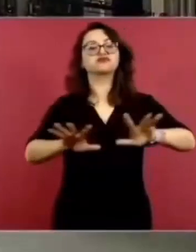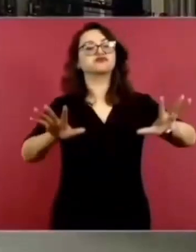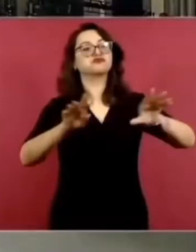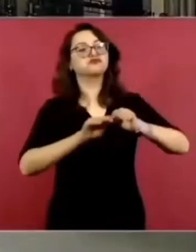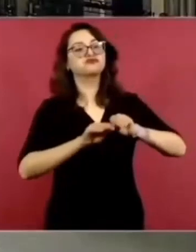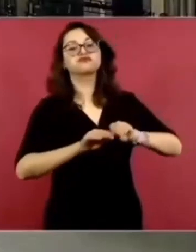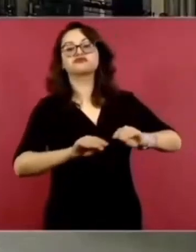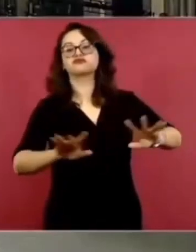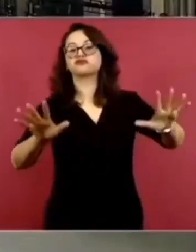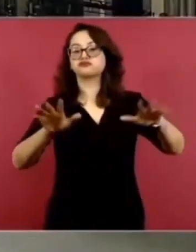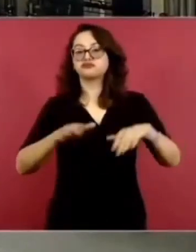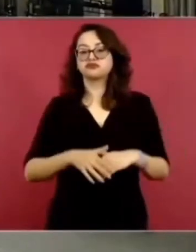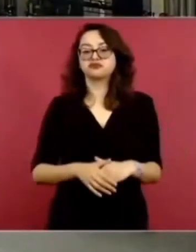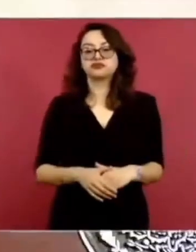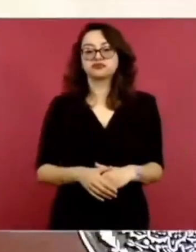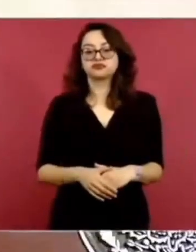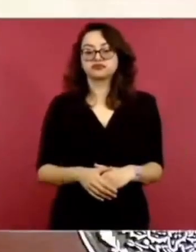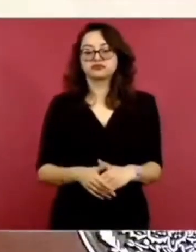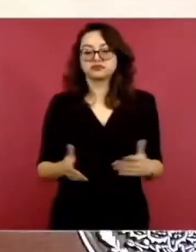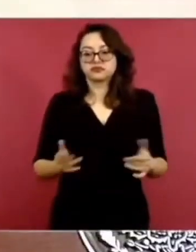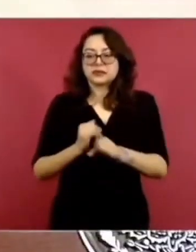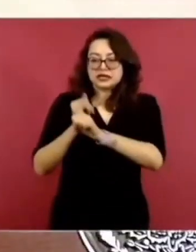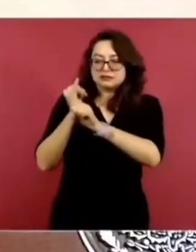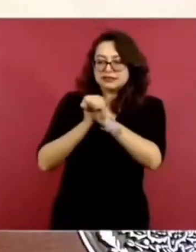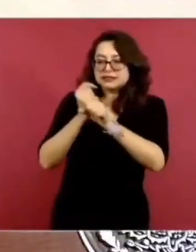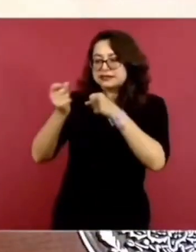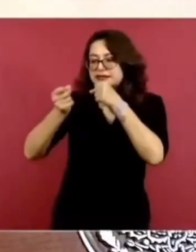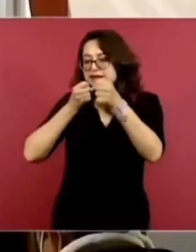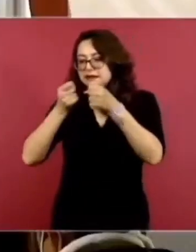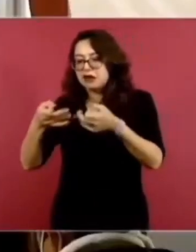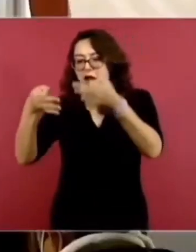lo que les ordenan?